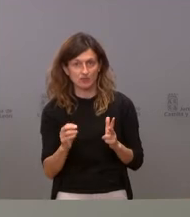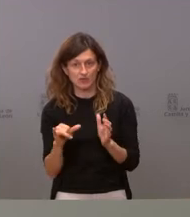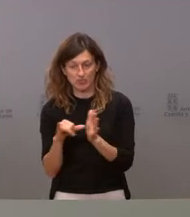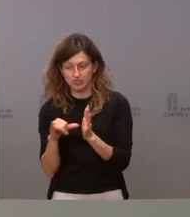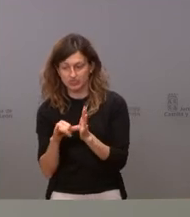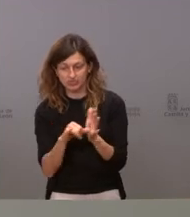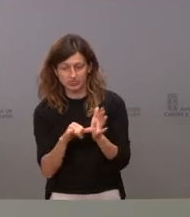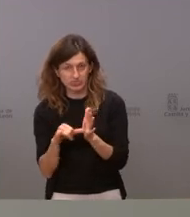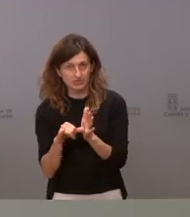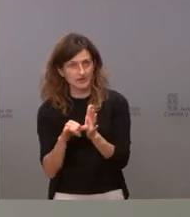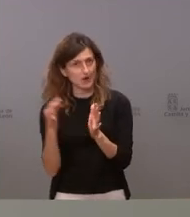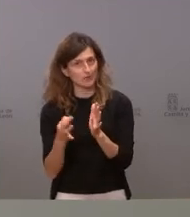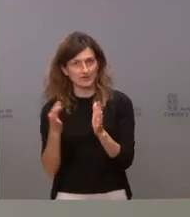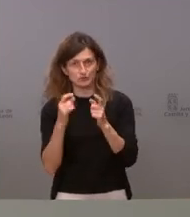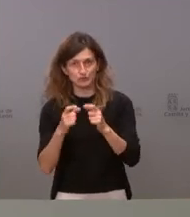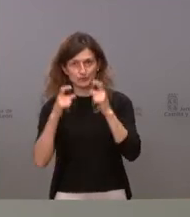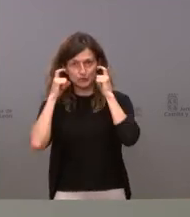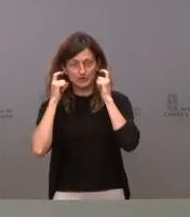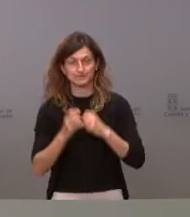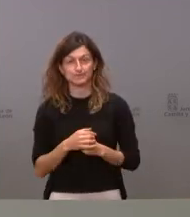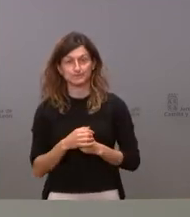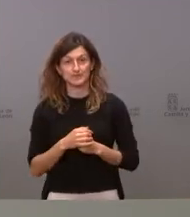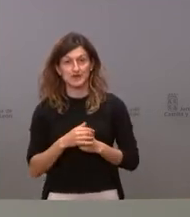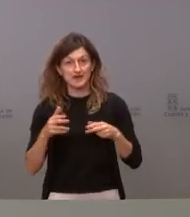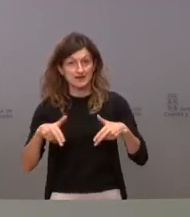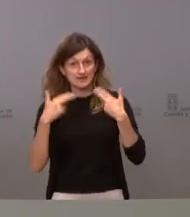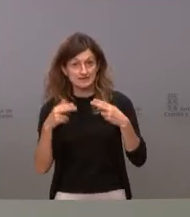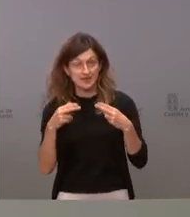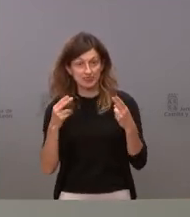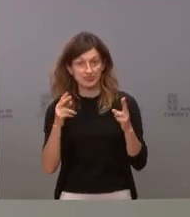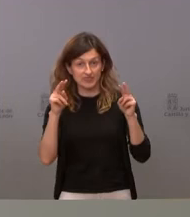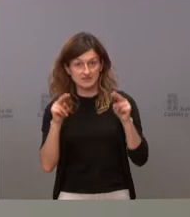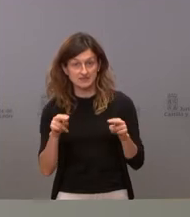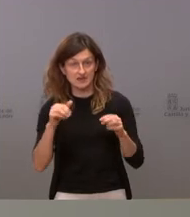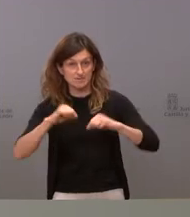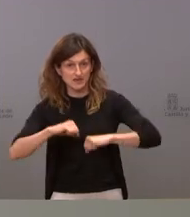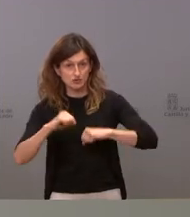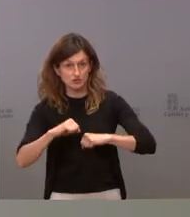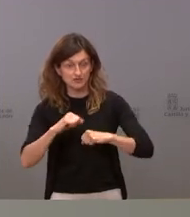y medio, será obligatoria. En las residencias de mayores, siempre que haya un 80%